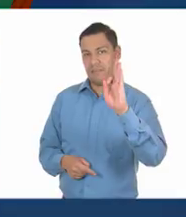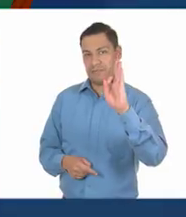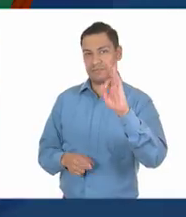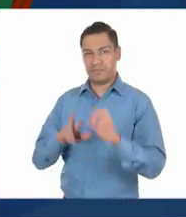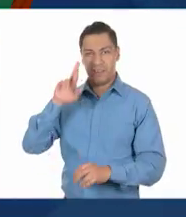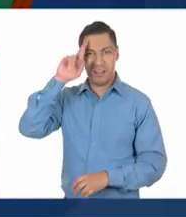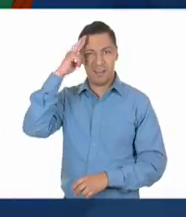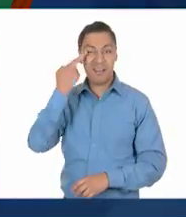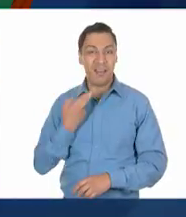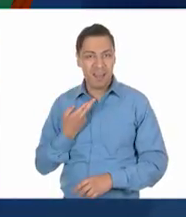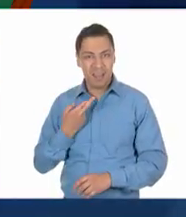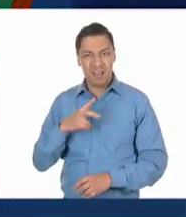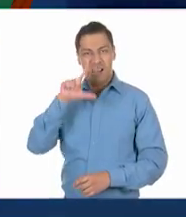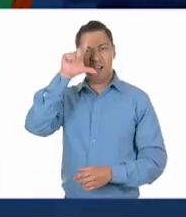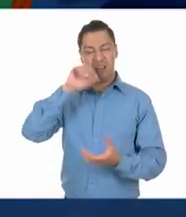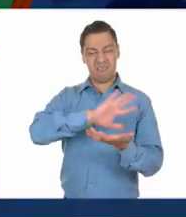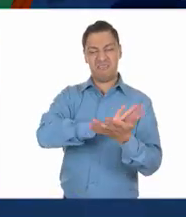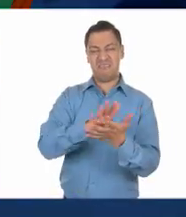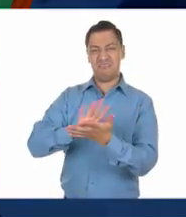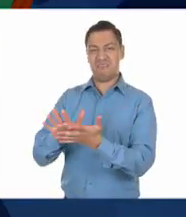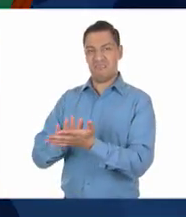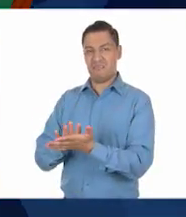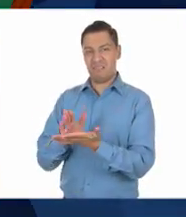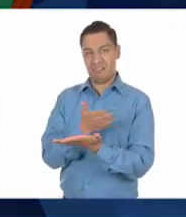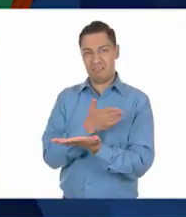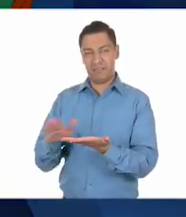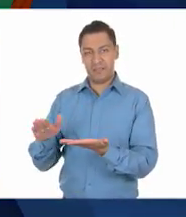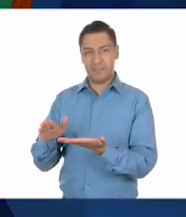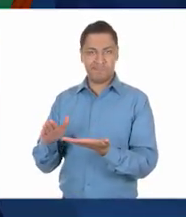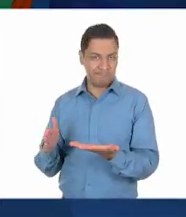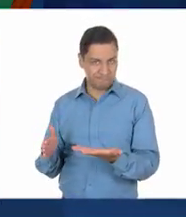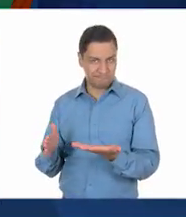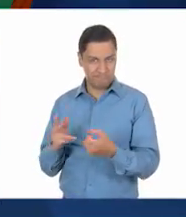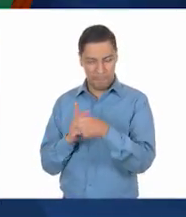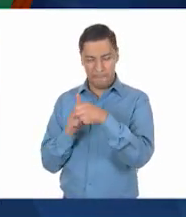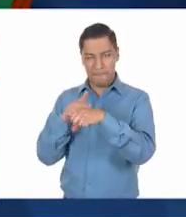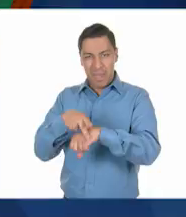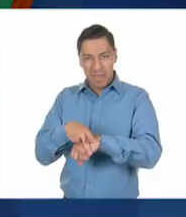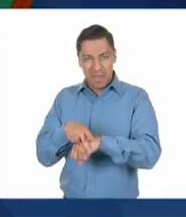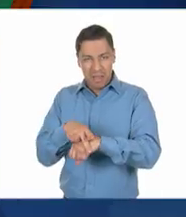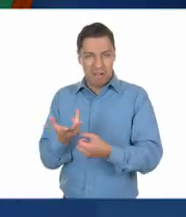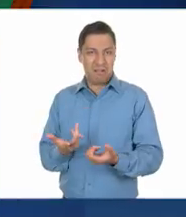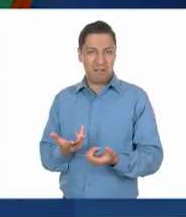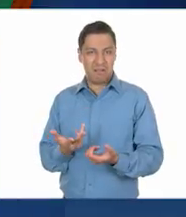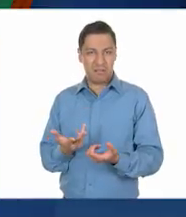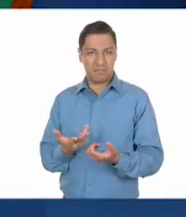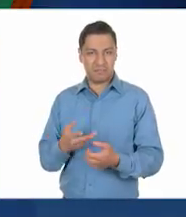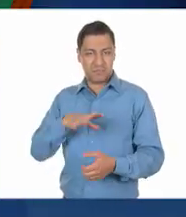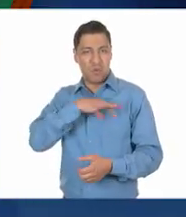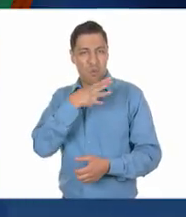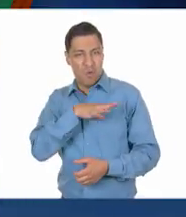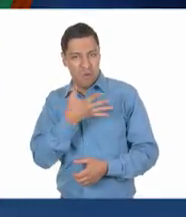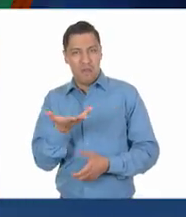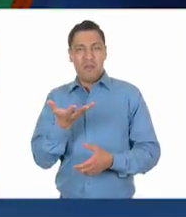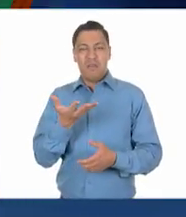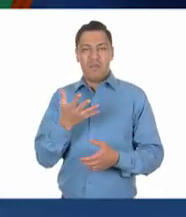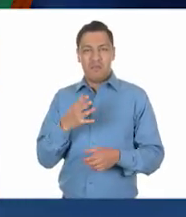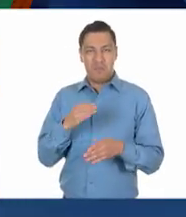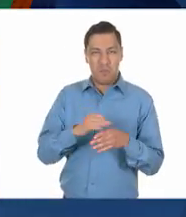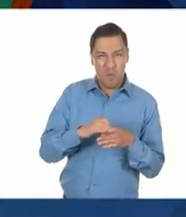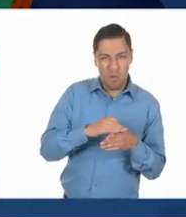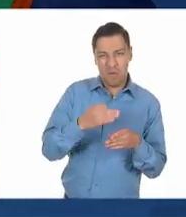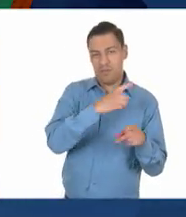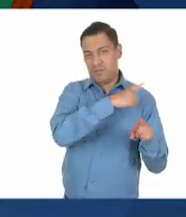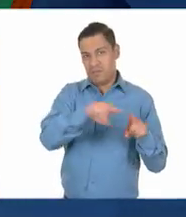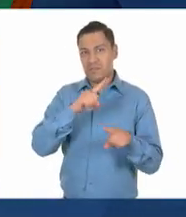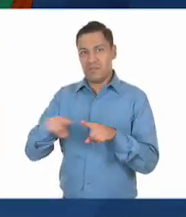Y pues parece que ese niño no quiere jugar con el otro por su color de piel. Ese es un conflicto muy delicado,